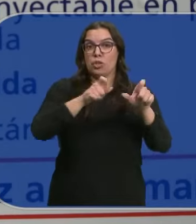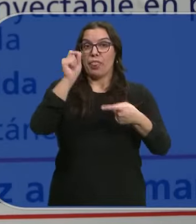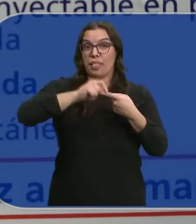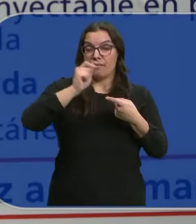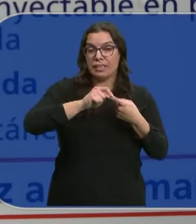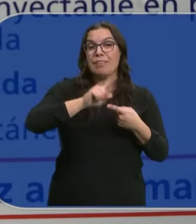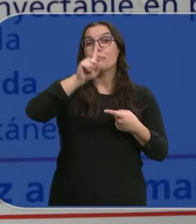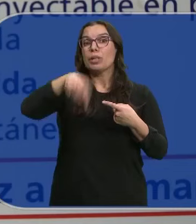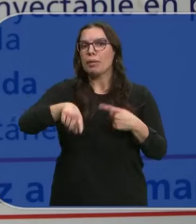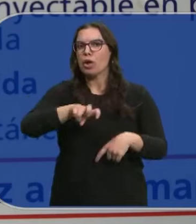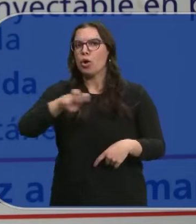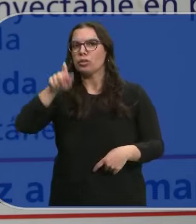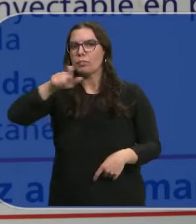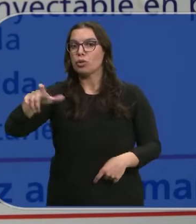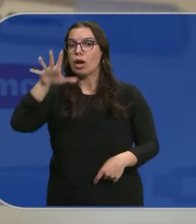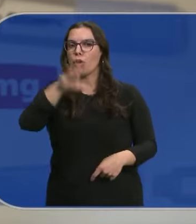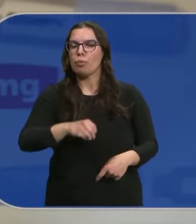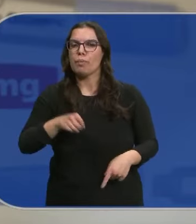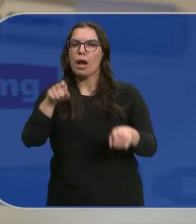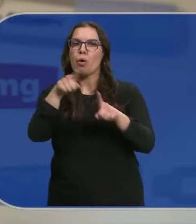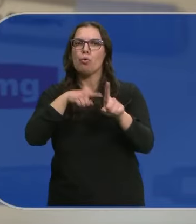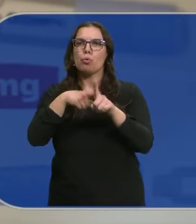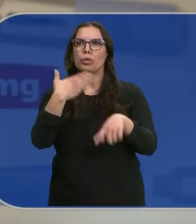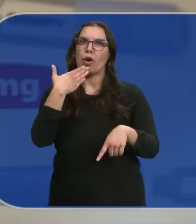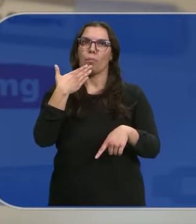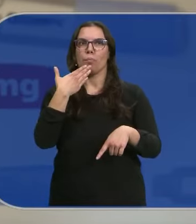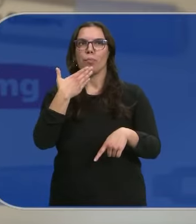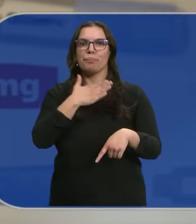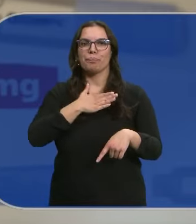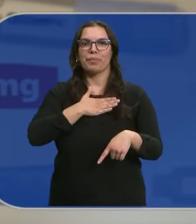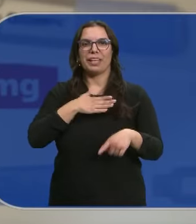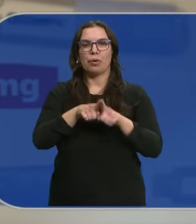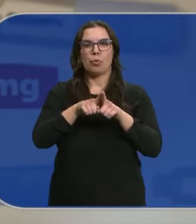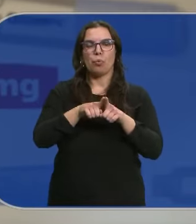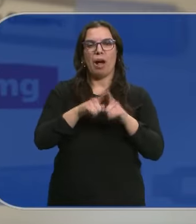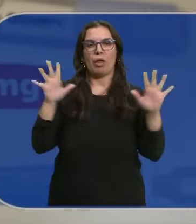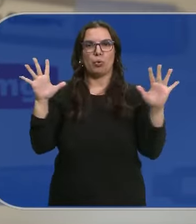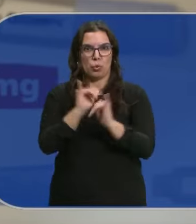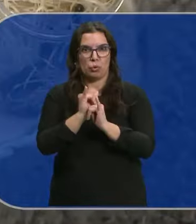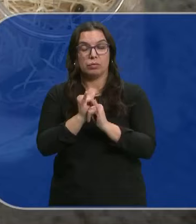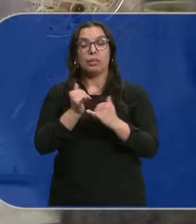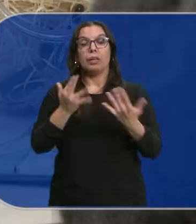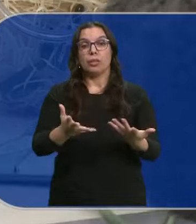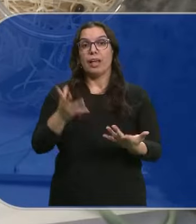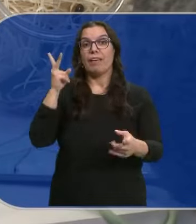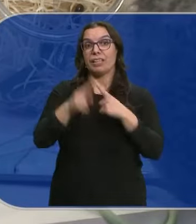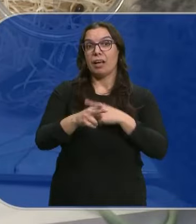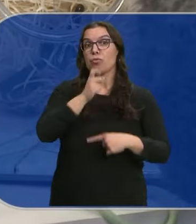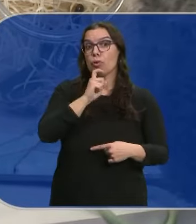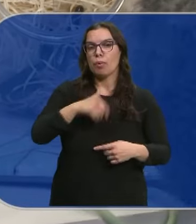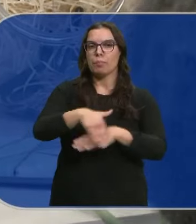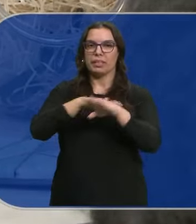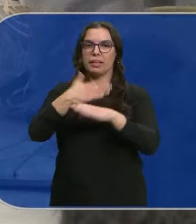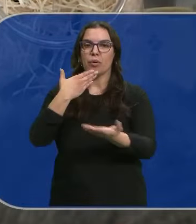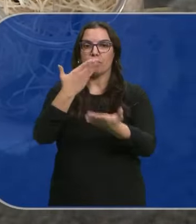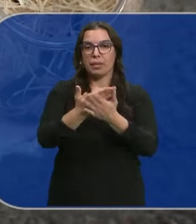que tienen diabetes También otros lo compran Para utilizarlo Como método Para adelgazar Por eso Para evitar el desabastecimiento Desde el Ministerio de Sanidad